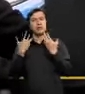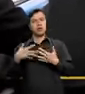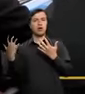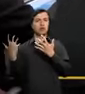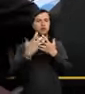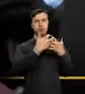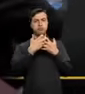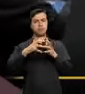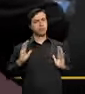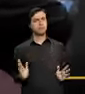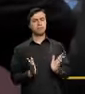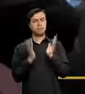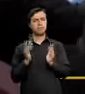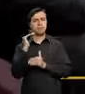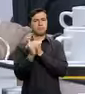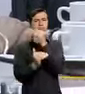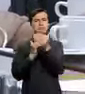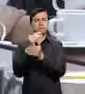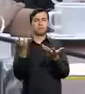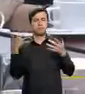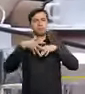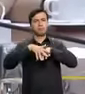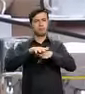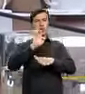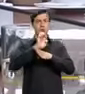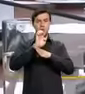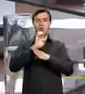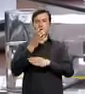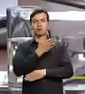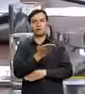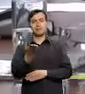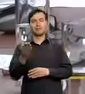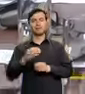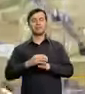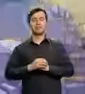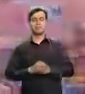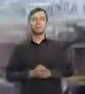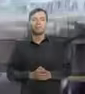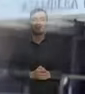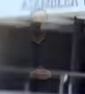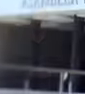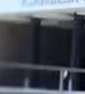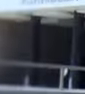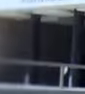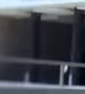que han coadiubado a impulsar los procesos de integración entre el Ecuador y esos países.